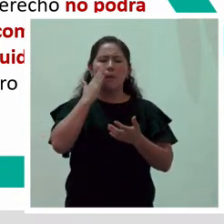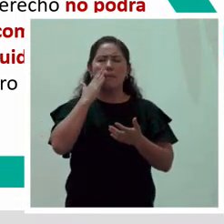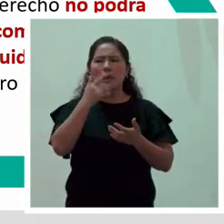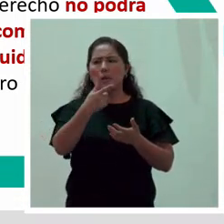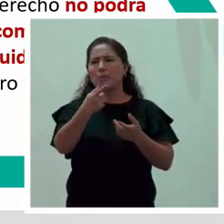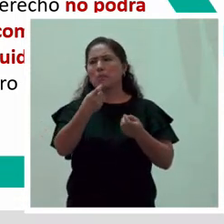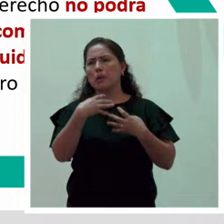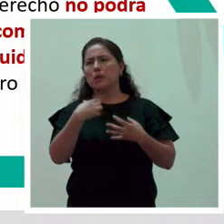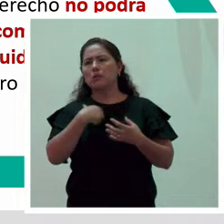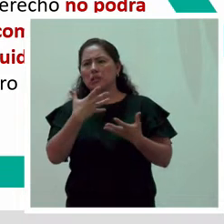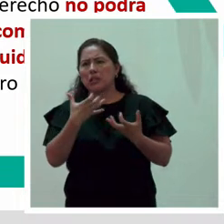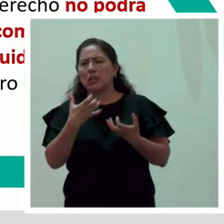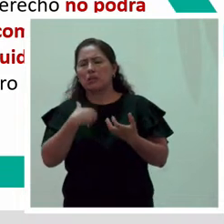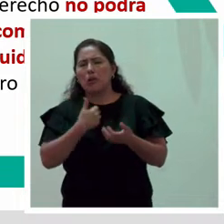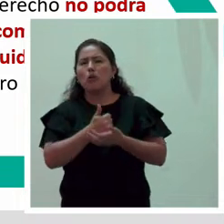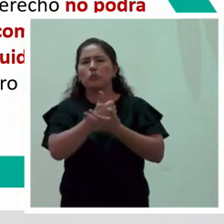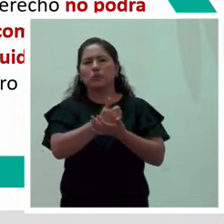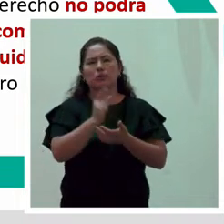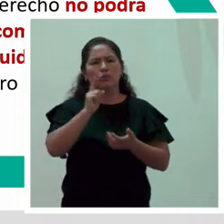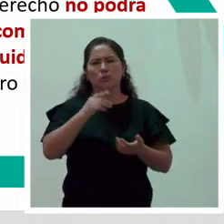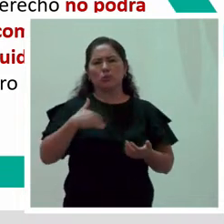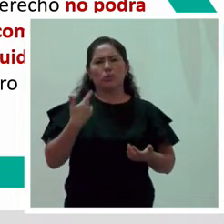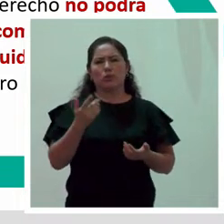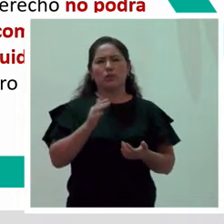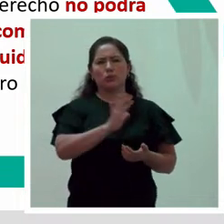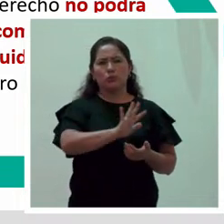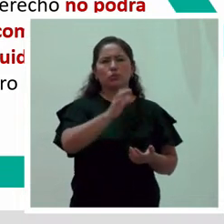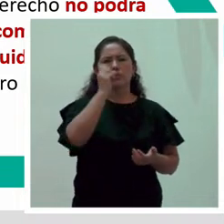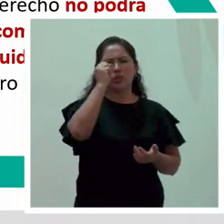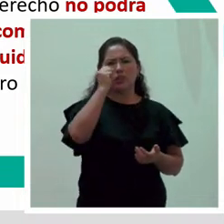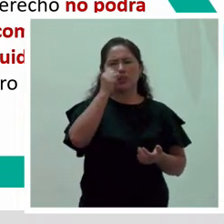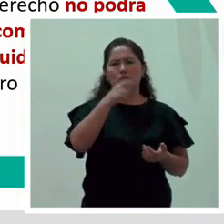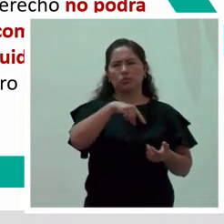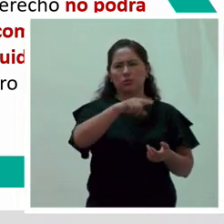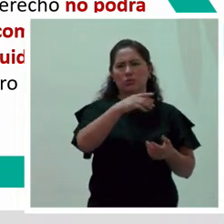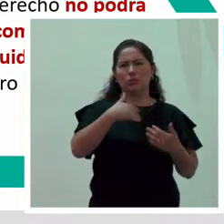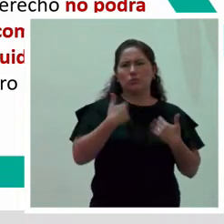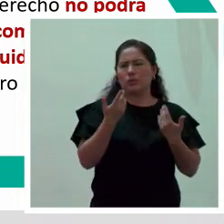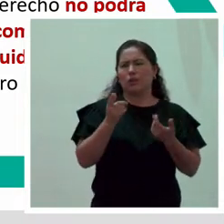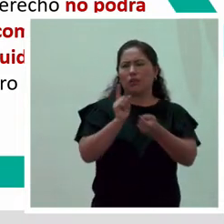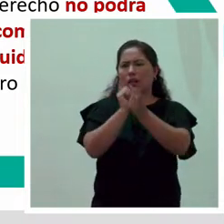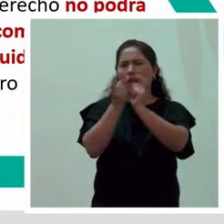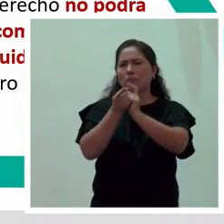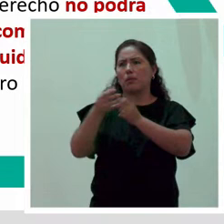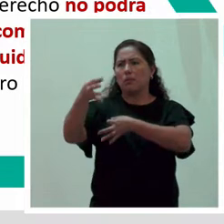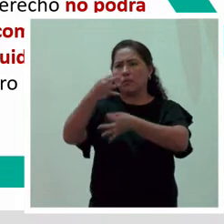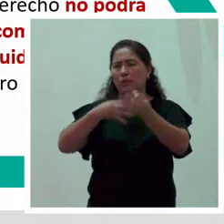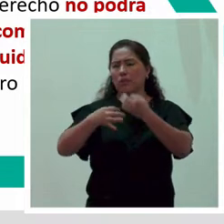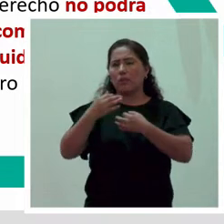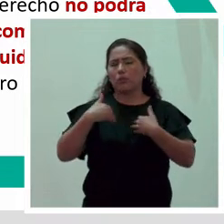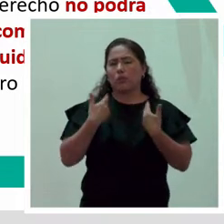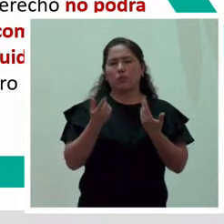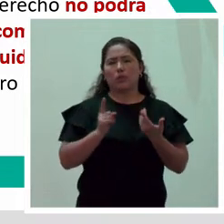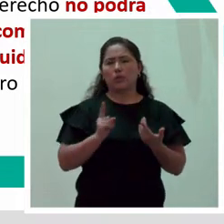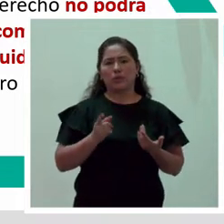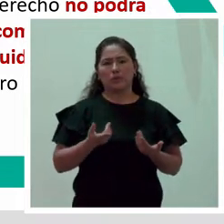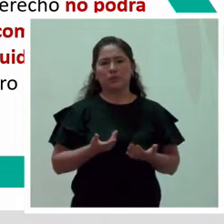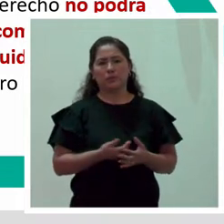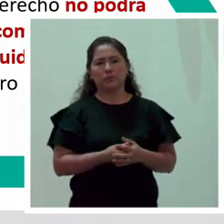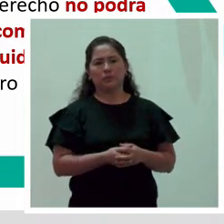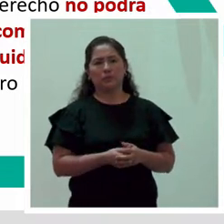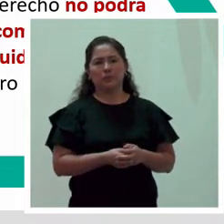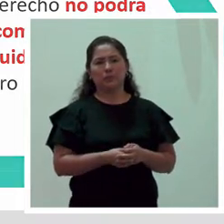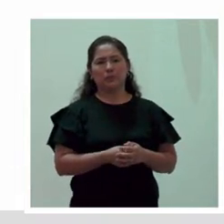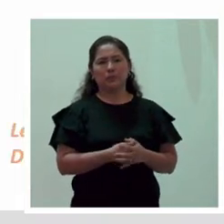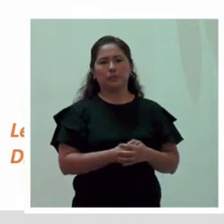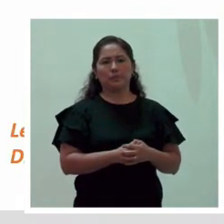me lo pidió. No. ¿Bien? Es un derecho irrenunciable. No puede ser compensado ni sustituido. ¿Ok?